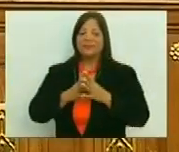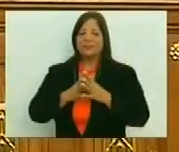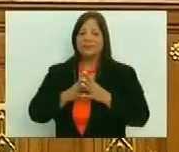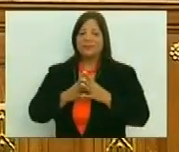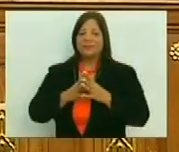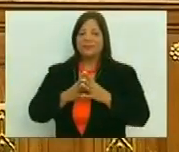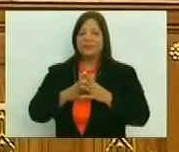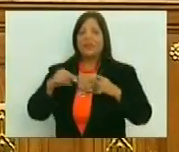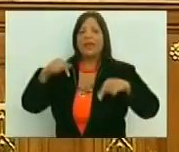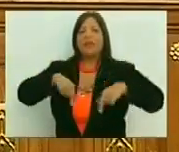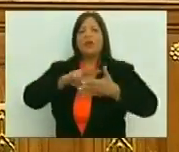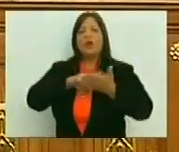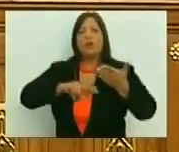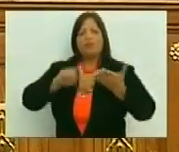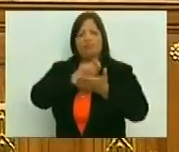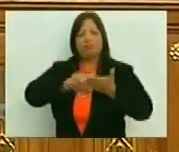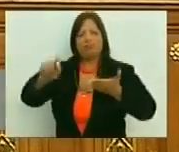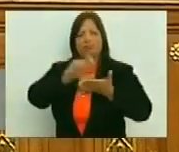esto lo escribí,